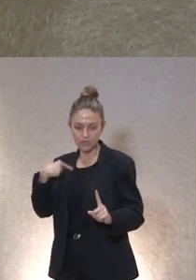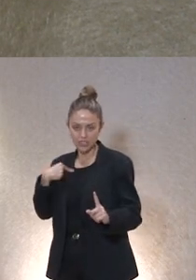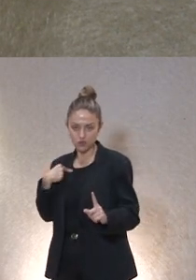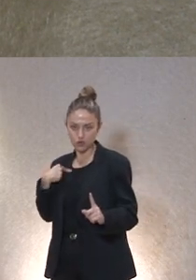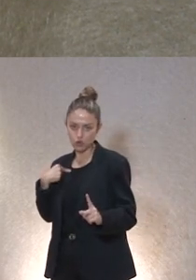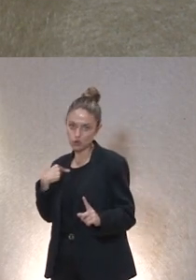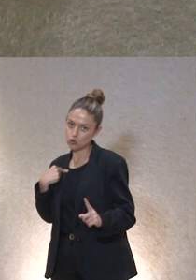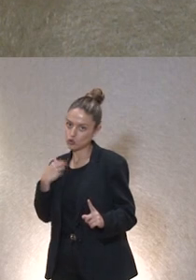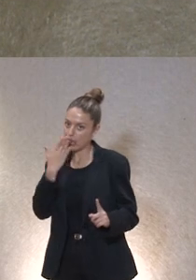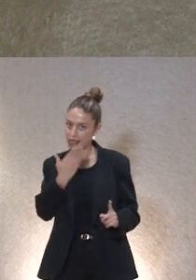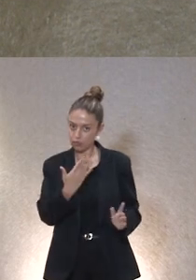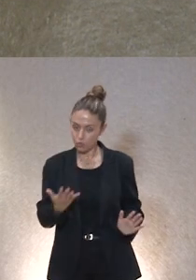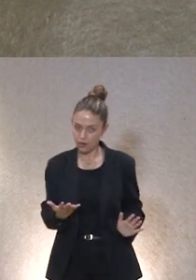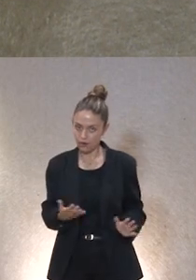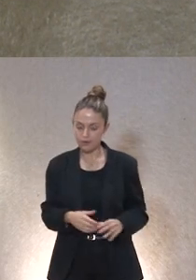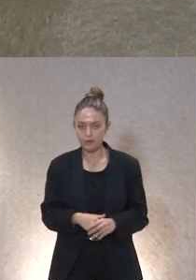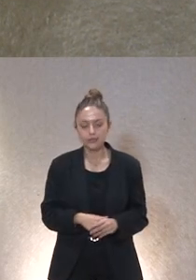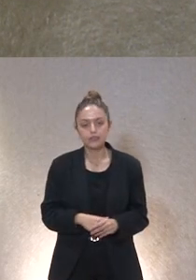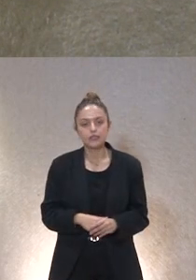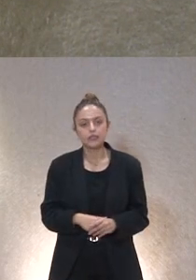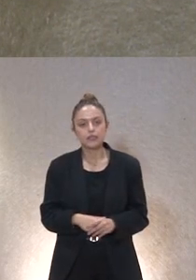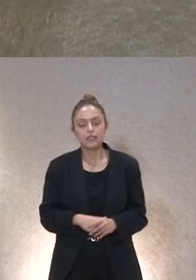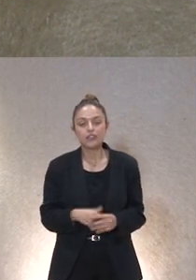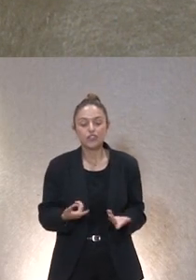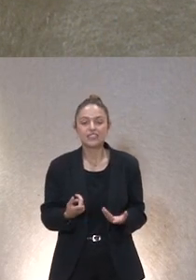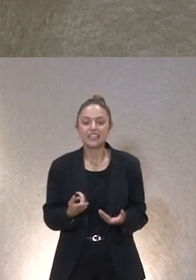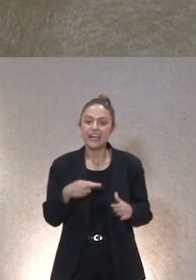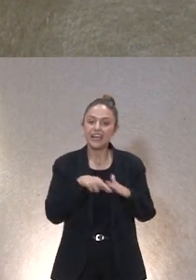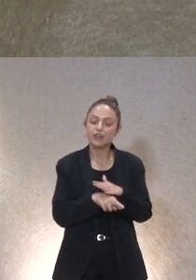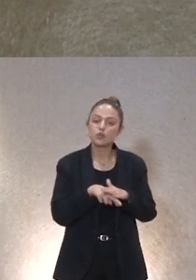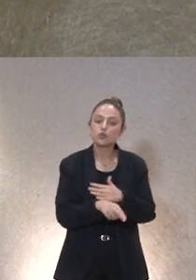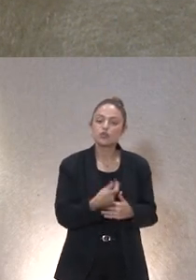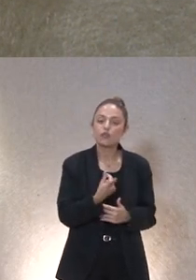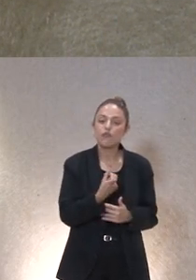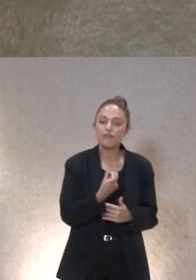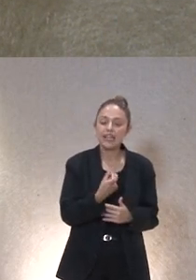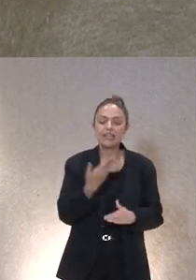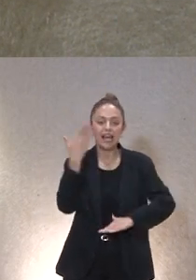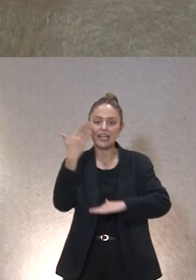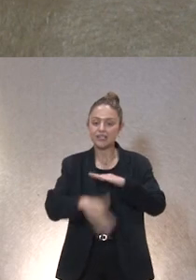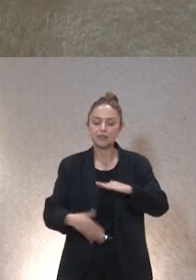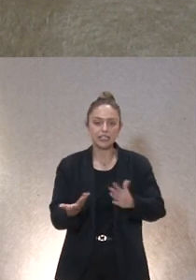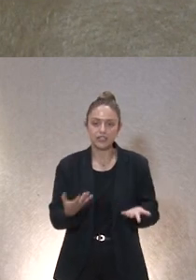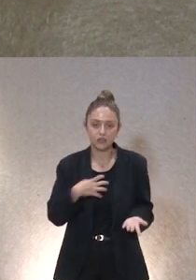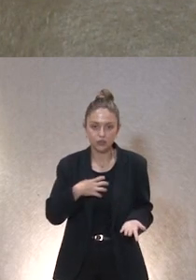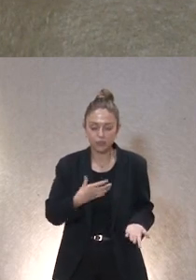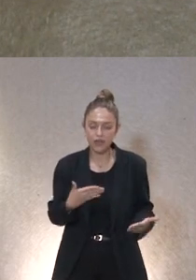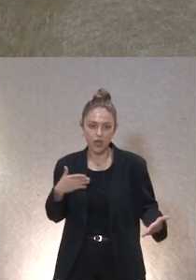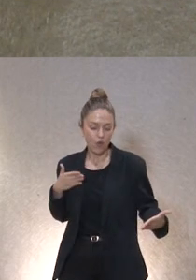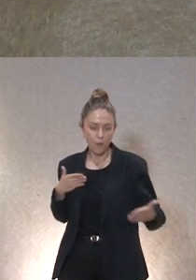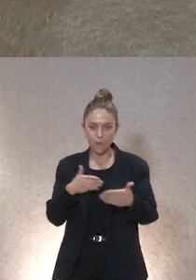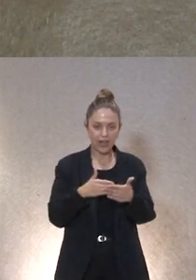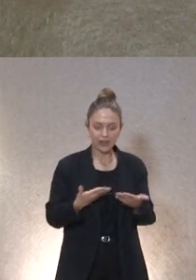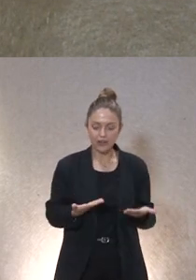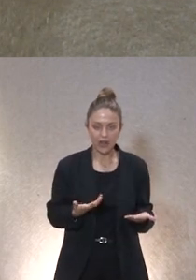lo que quise decir es de vale esta falta de recursos no puede ser para nosotros una limitación o una barrera para que